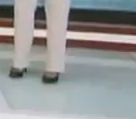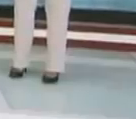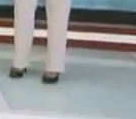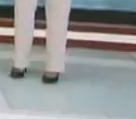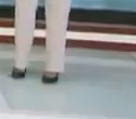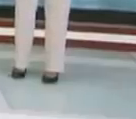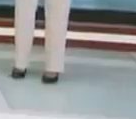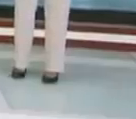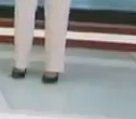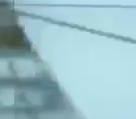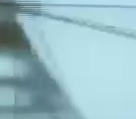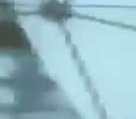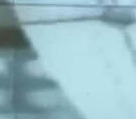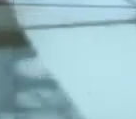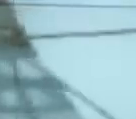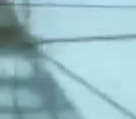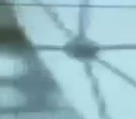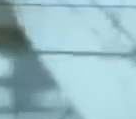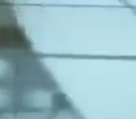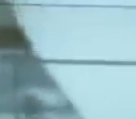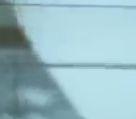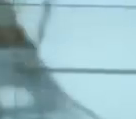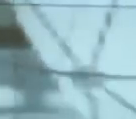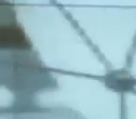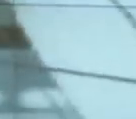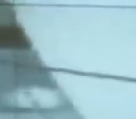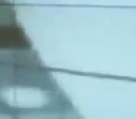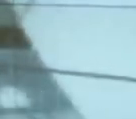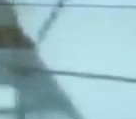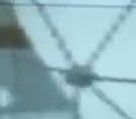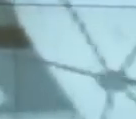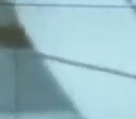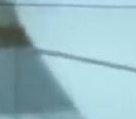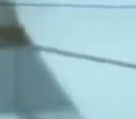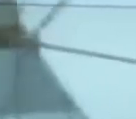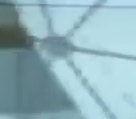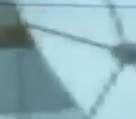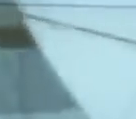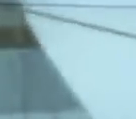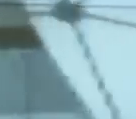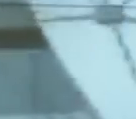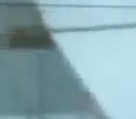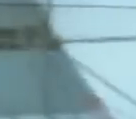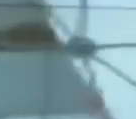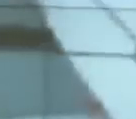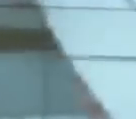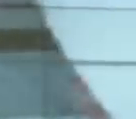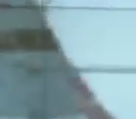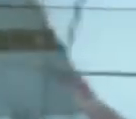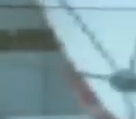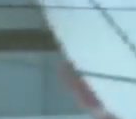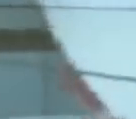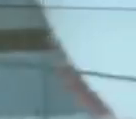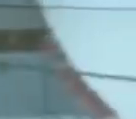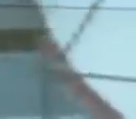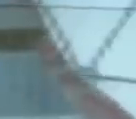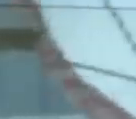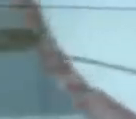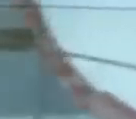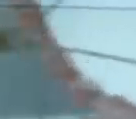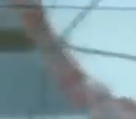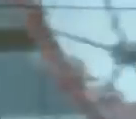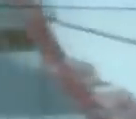Santos, toda la lectura directamente a lo que fue este documento, en el cual respaldan la transparencia, la